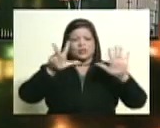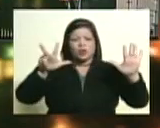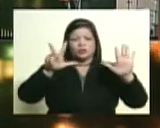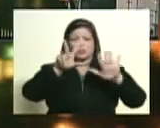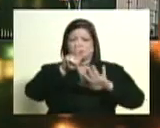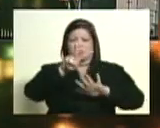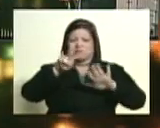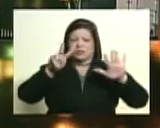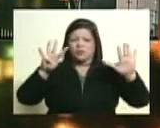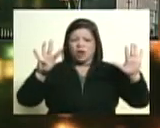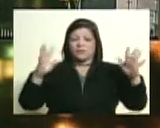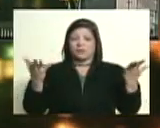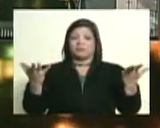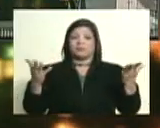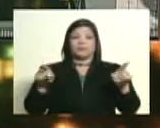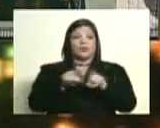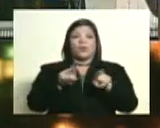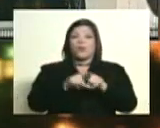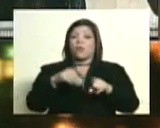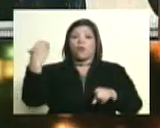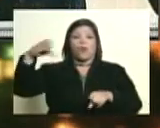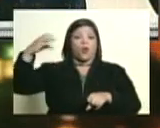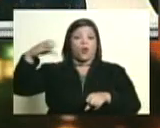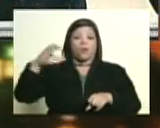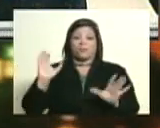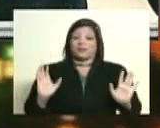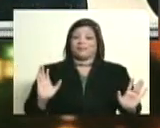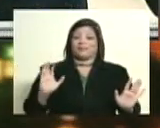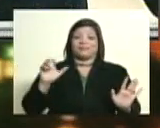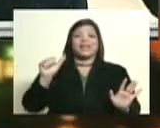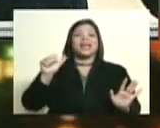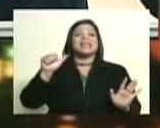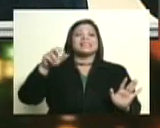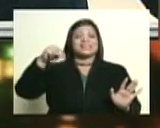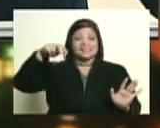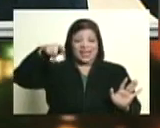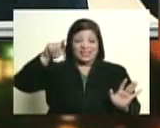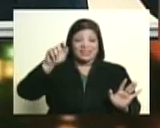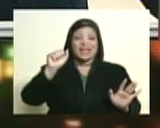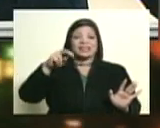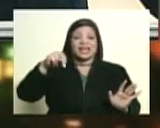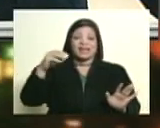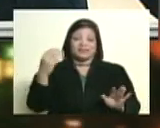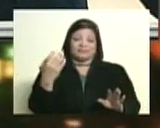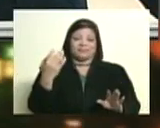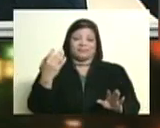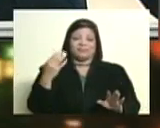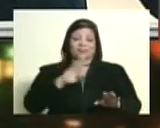Caracas en Venezuela o santanderistas o santanderistas en Bogotá